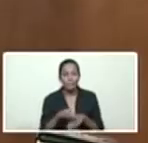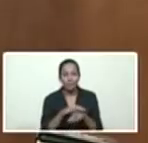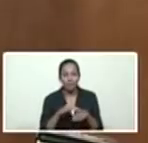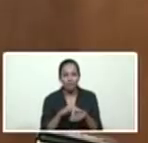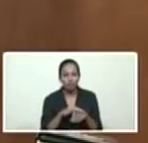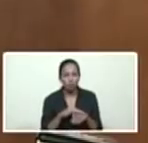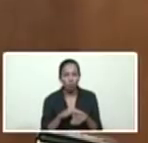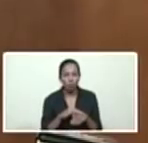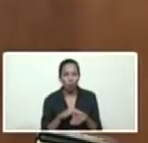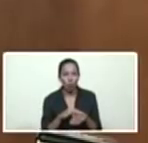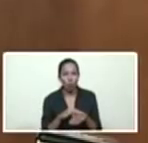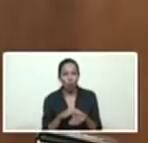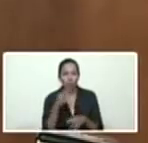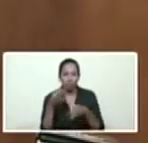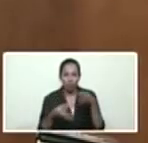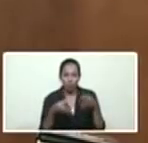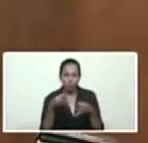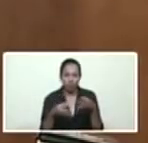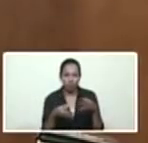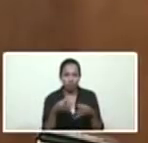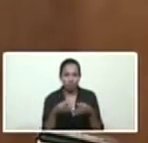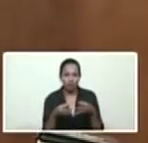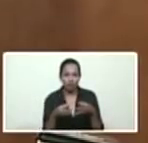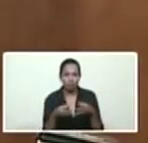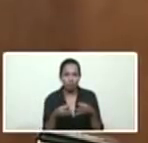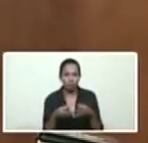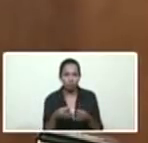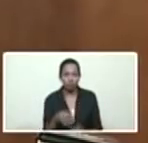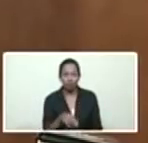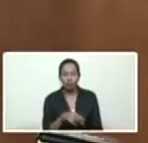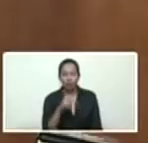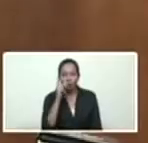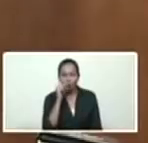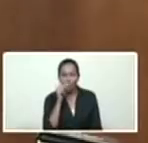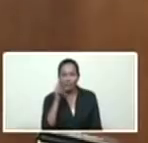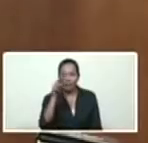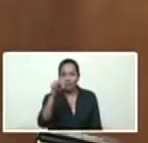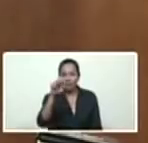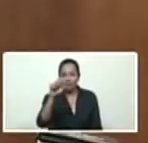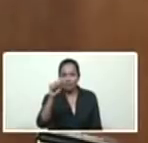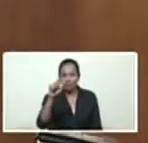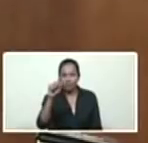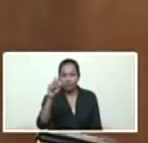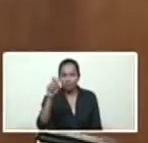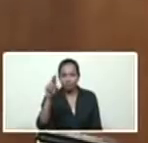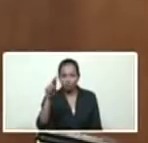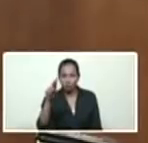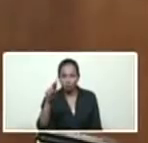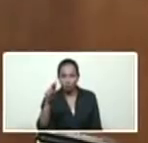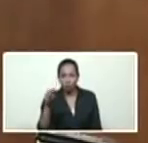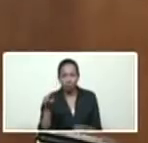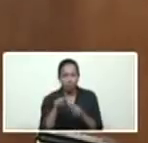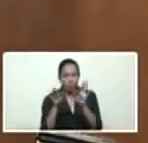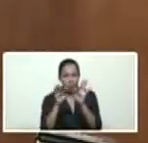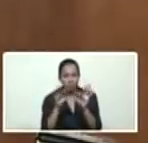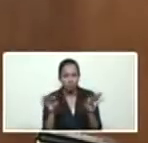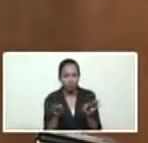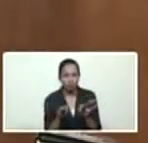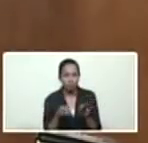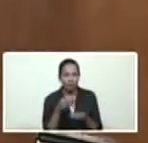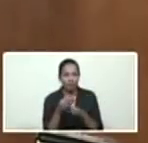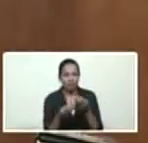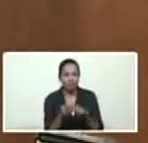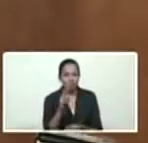interior justicia y paz el mayor general Néstor Reverol Torres secretario ejecutivo del estado mayor eléctrico que debe funcionar las